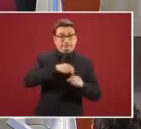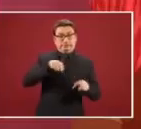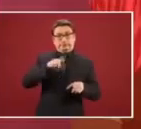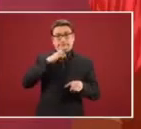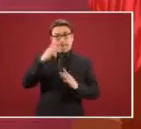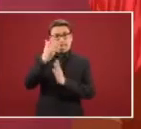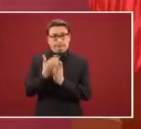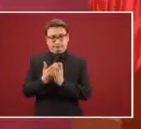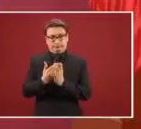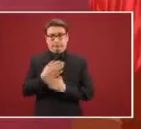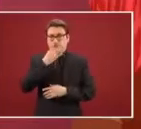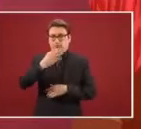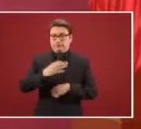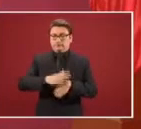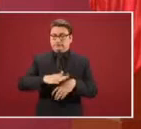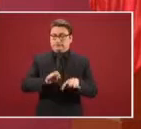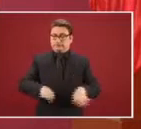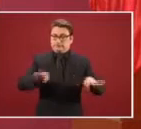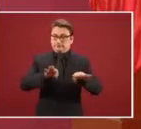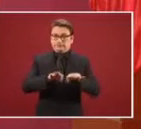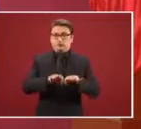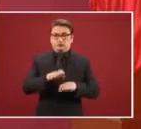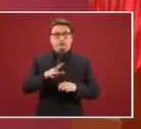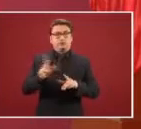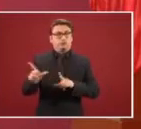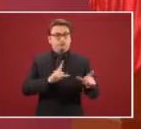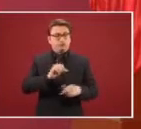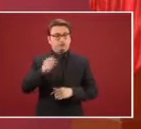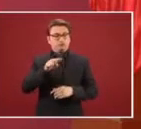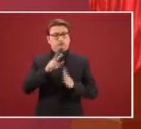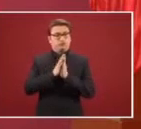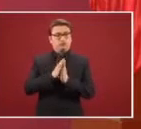subrayar, si pasan a la siguiente, por favor,